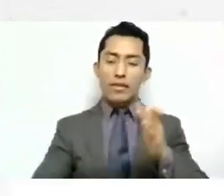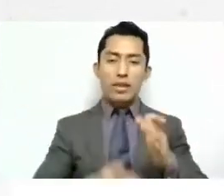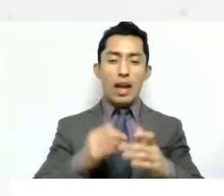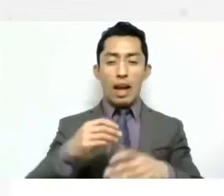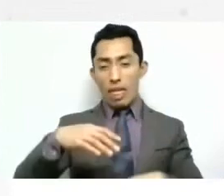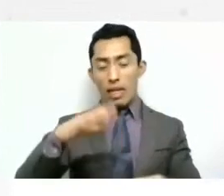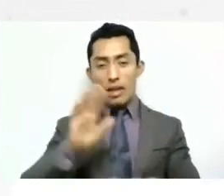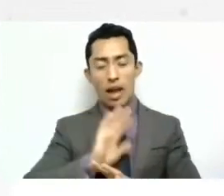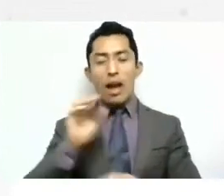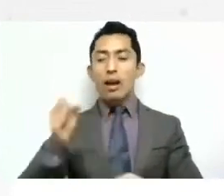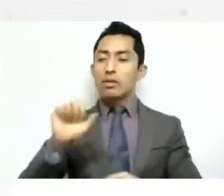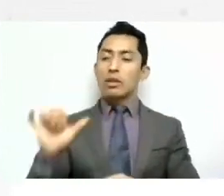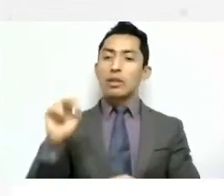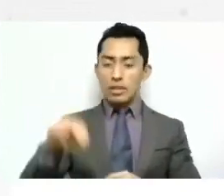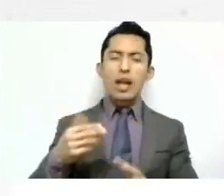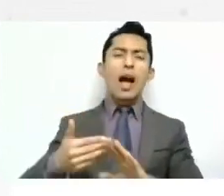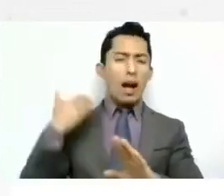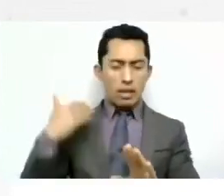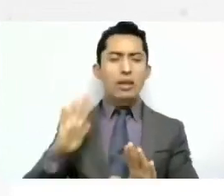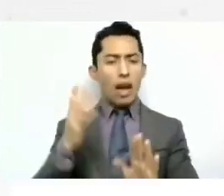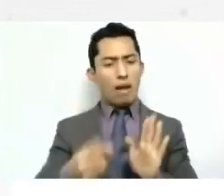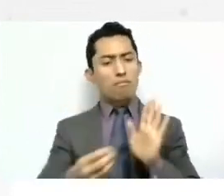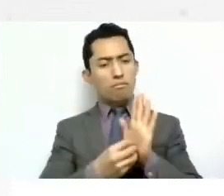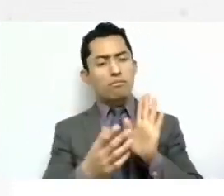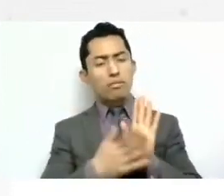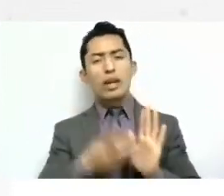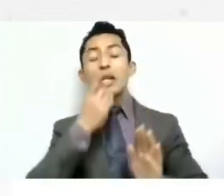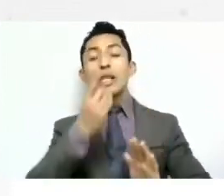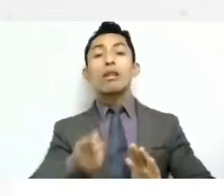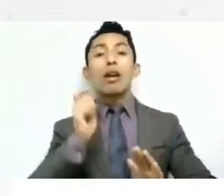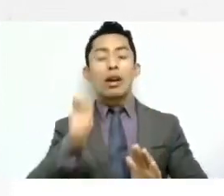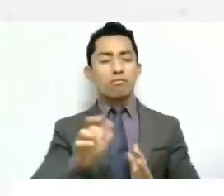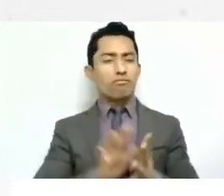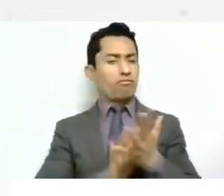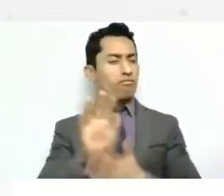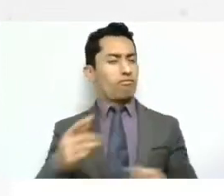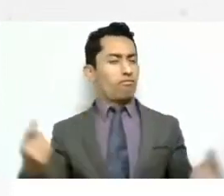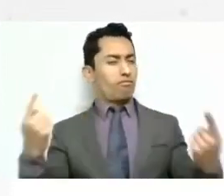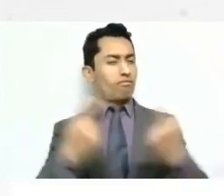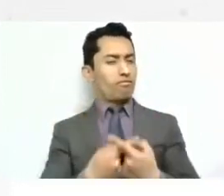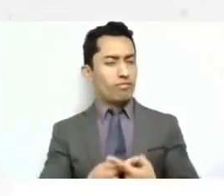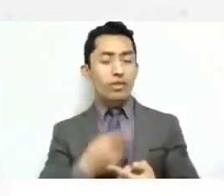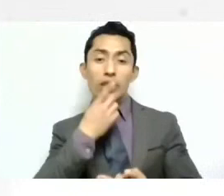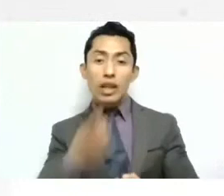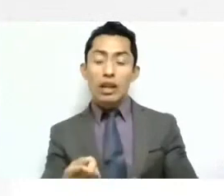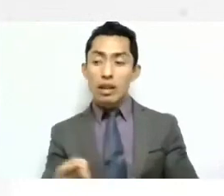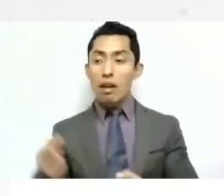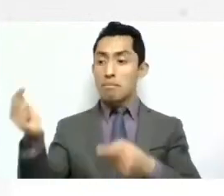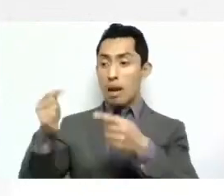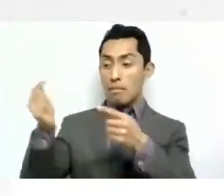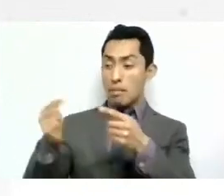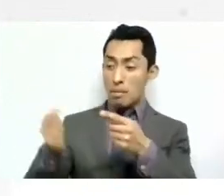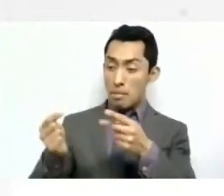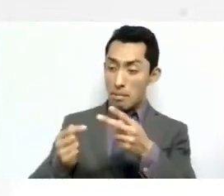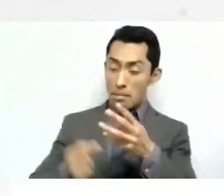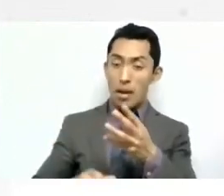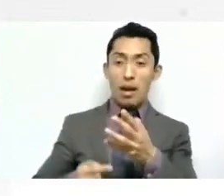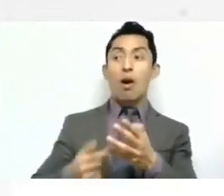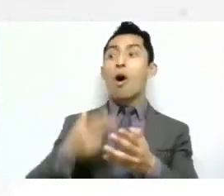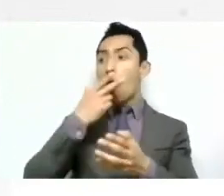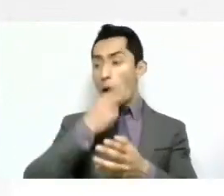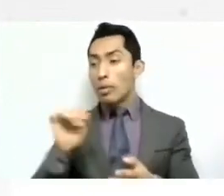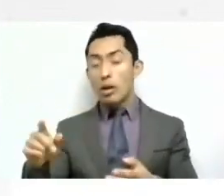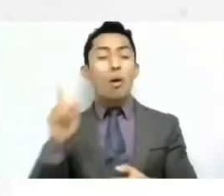la corte ya había mencionado que era inconstitucional, que existieran ciertos requisitos específicos para el hombre,